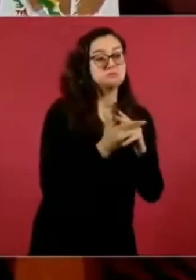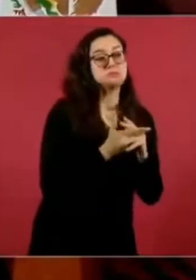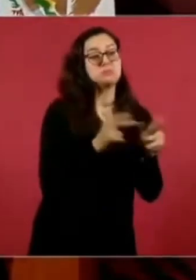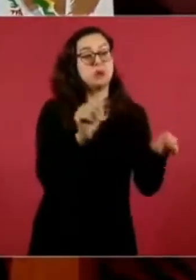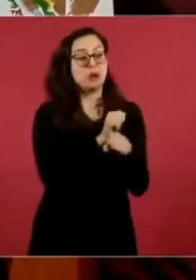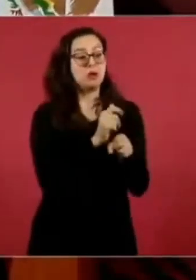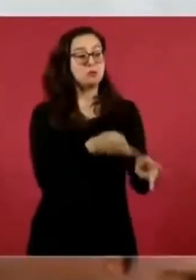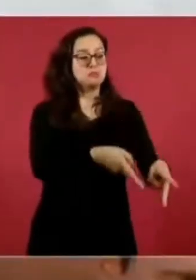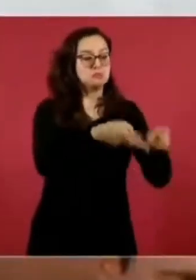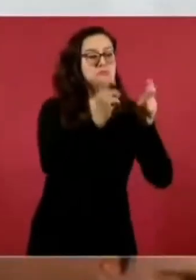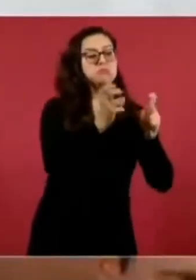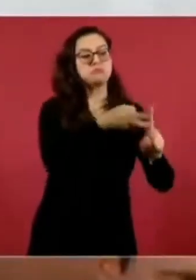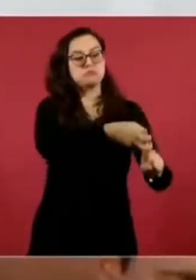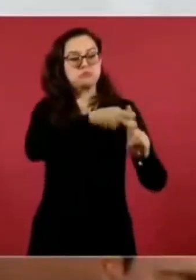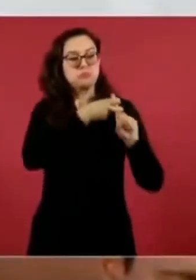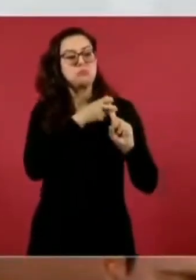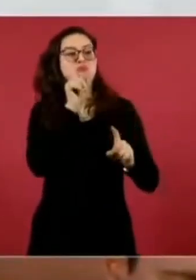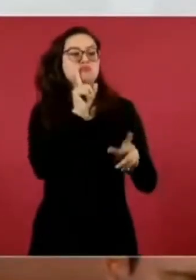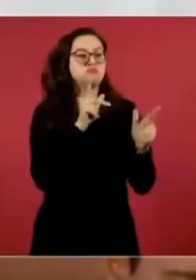todo a la baja.